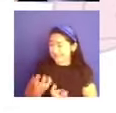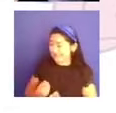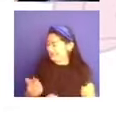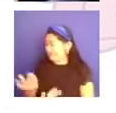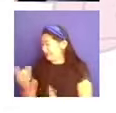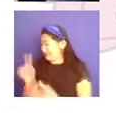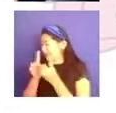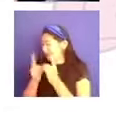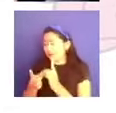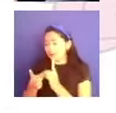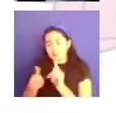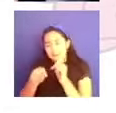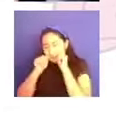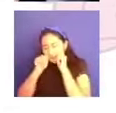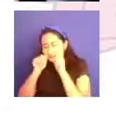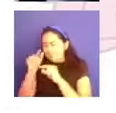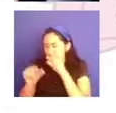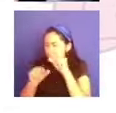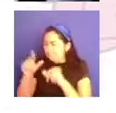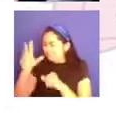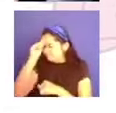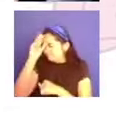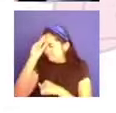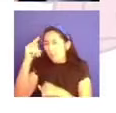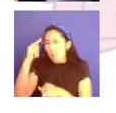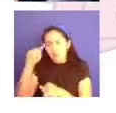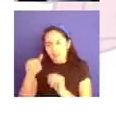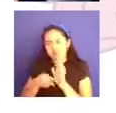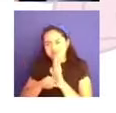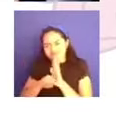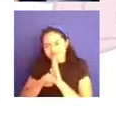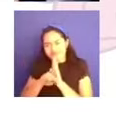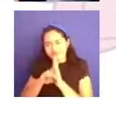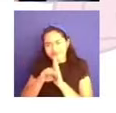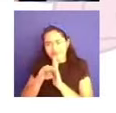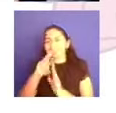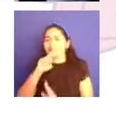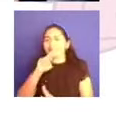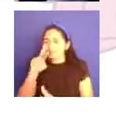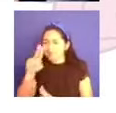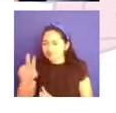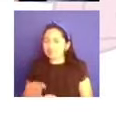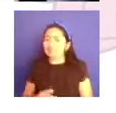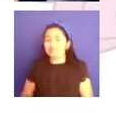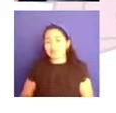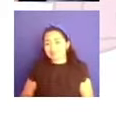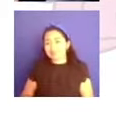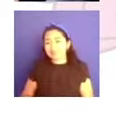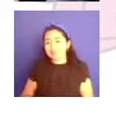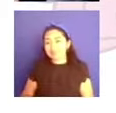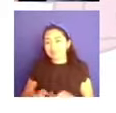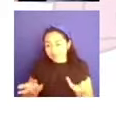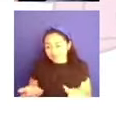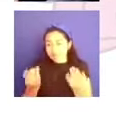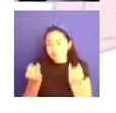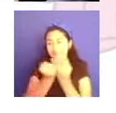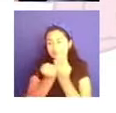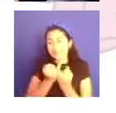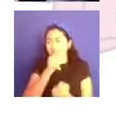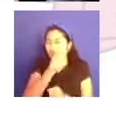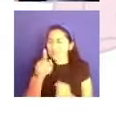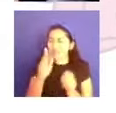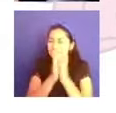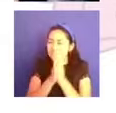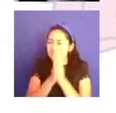Algo también muy importante que yo les invito a que vayamos reflexionando y que lo vayan ustedes pues grabándose y